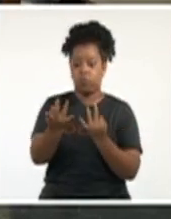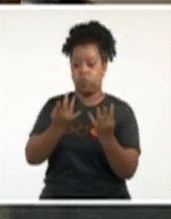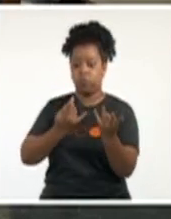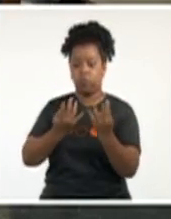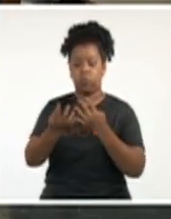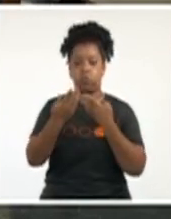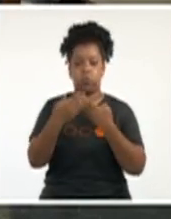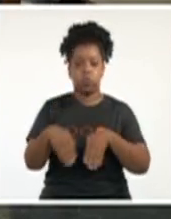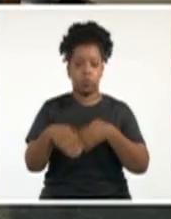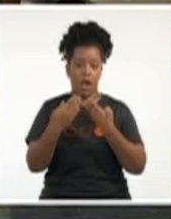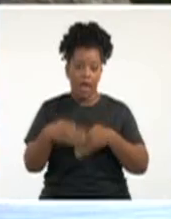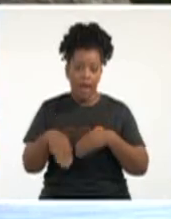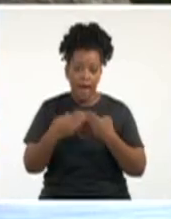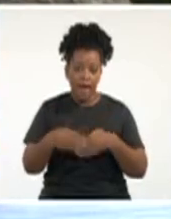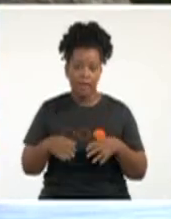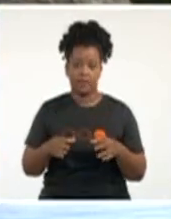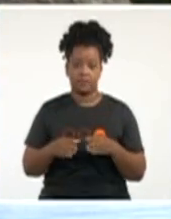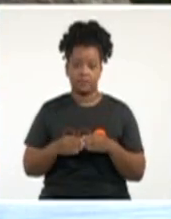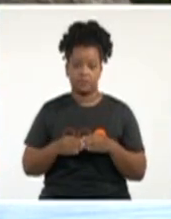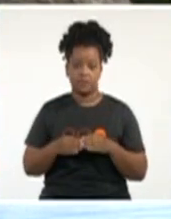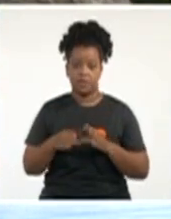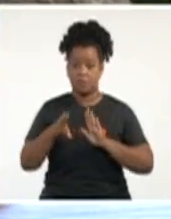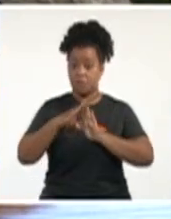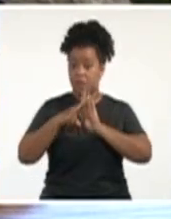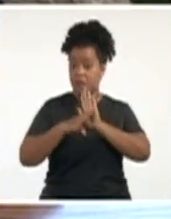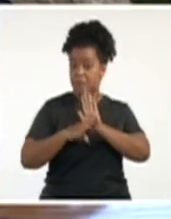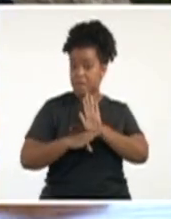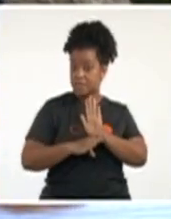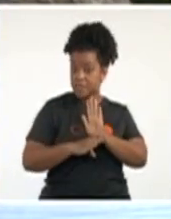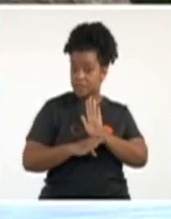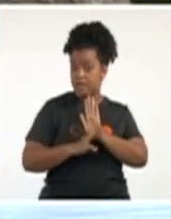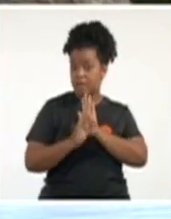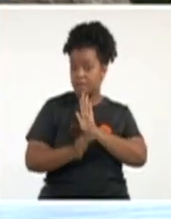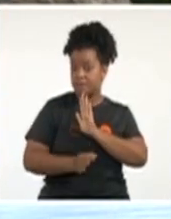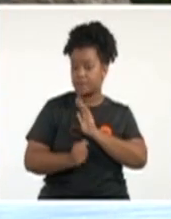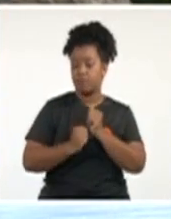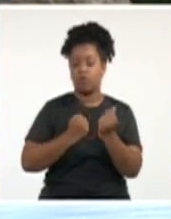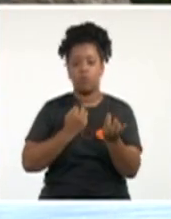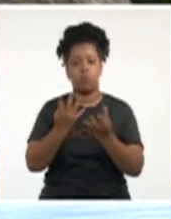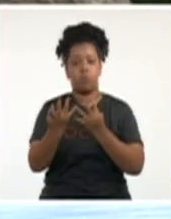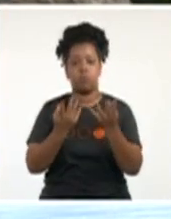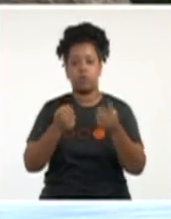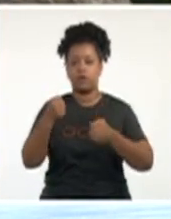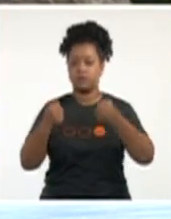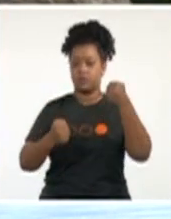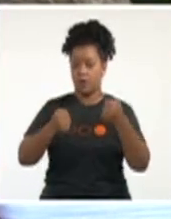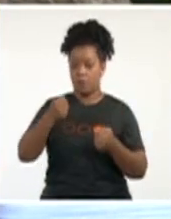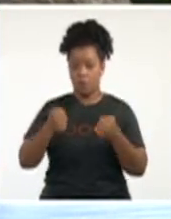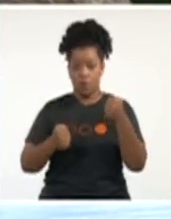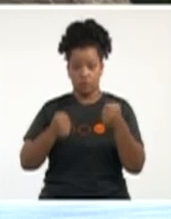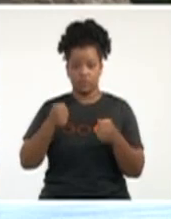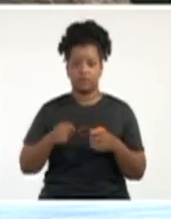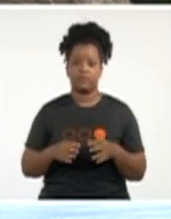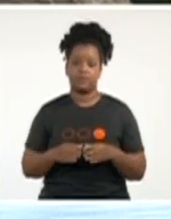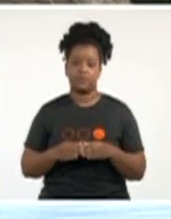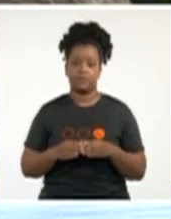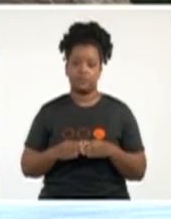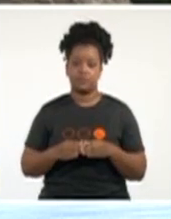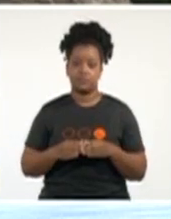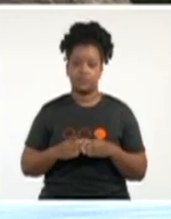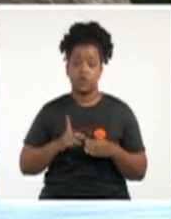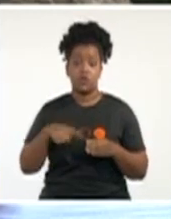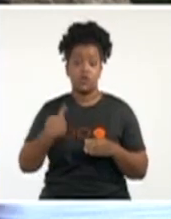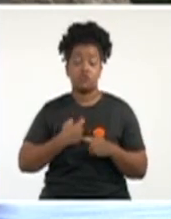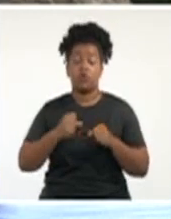Se han tomado medidas asociadas a la movilidad de transporte y en eso hemos sido muy firmes,